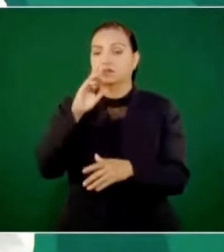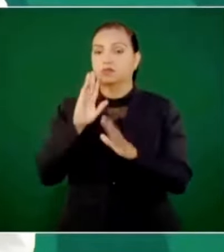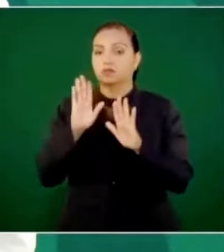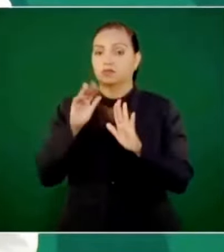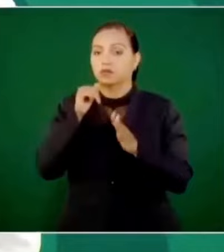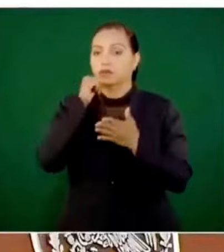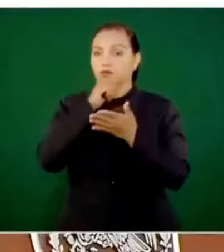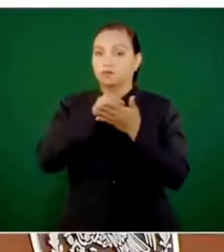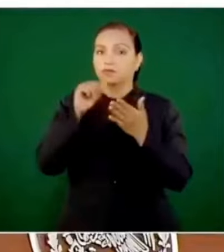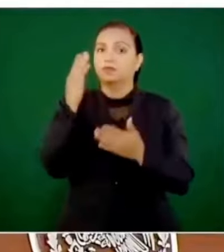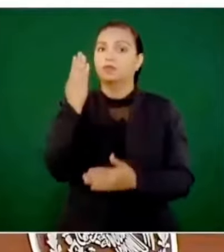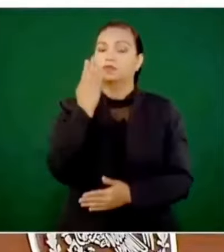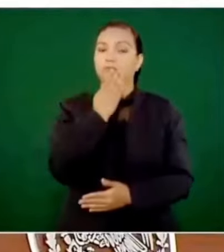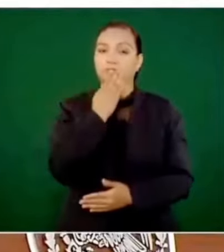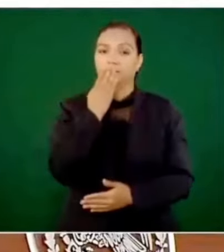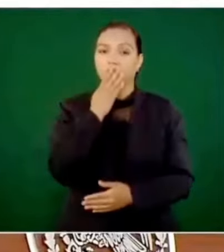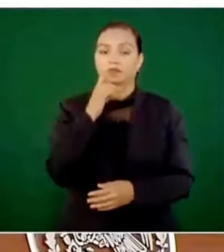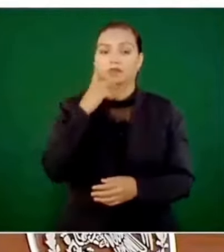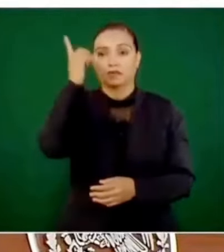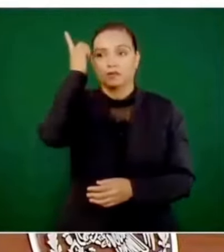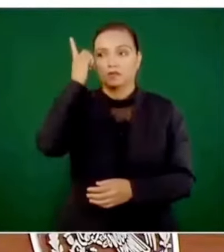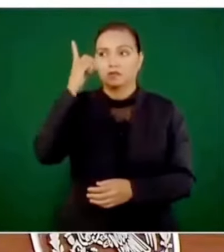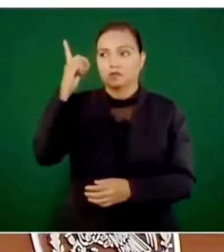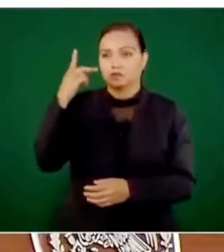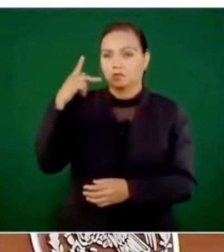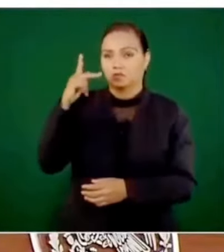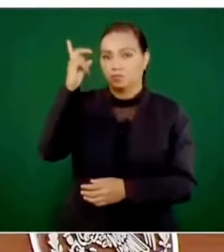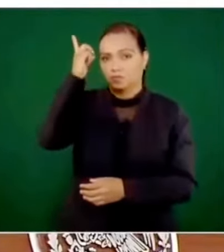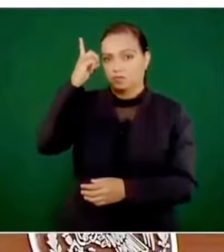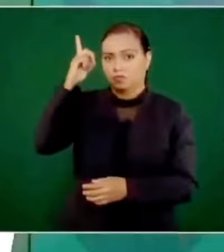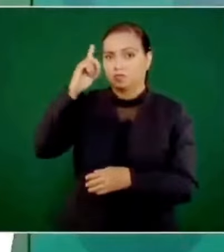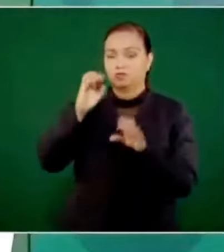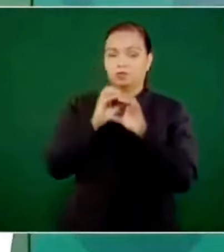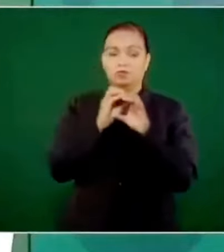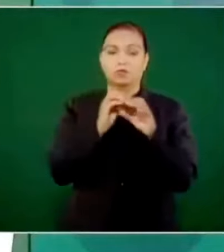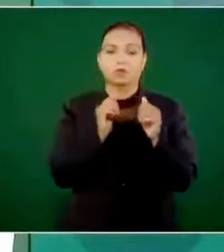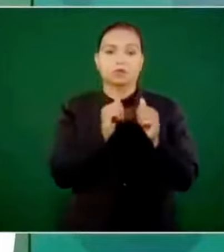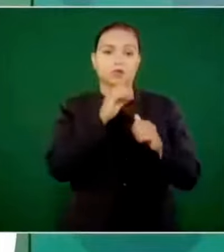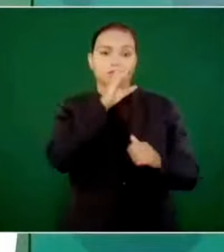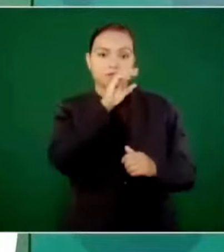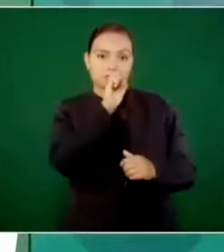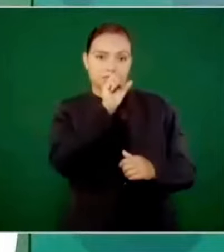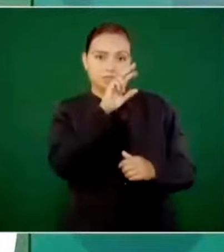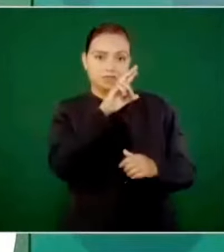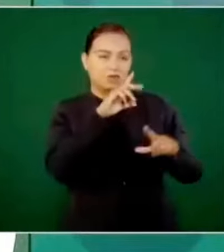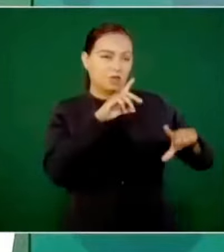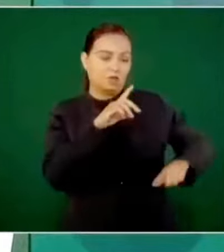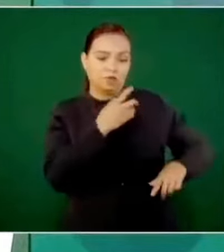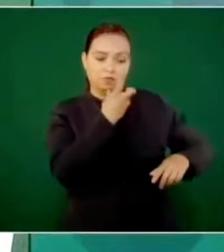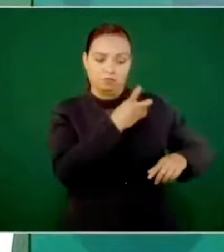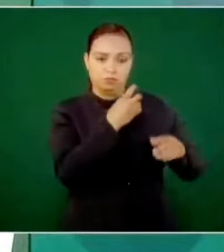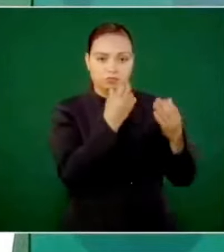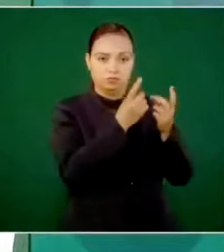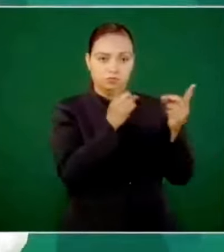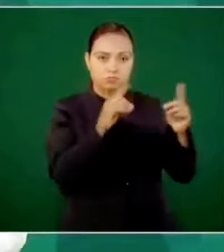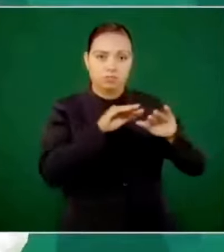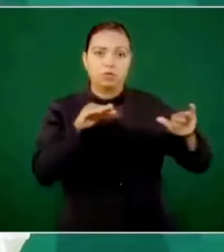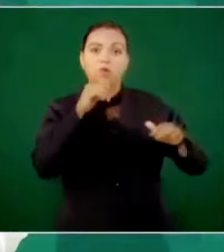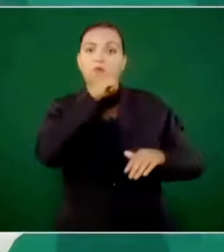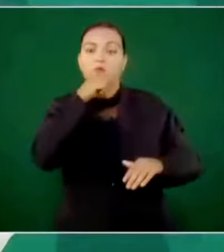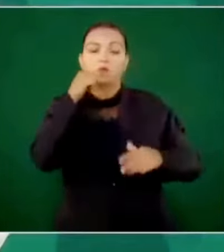bíblica de que a Dios lo que es de Dios y al César lo que es del César, Juárez seguía